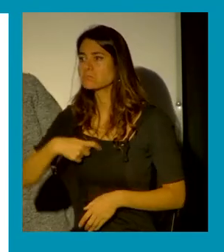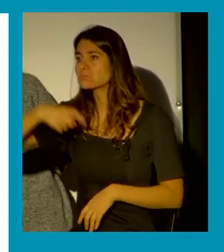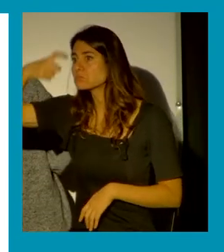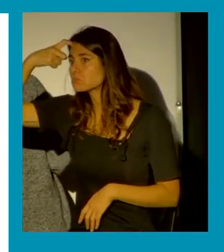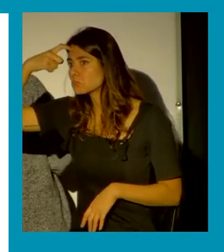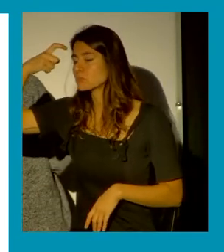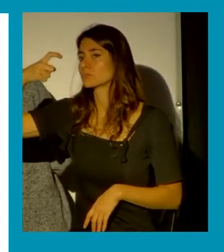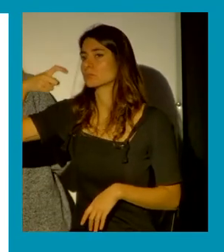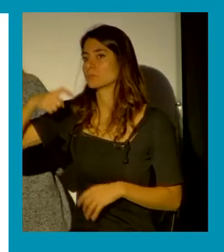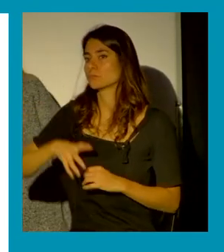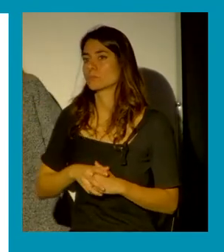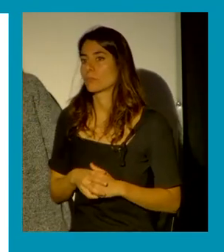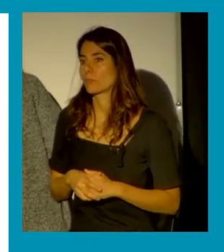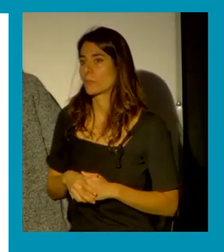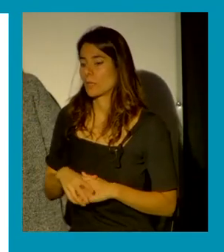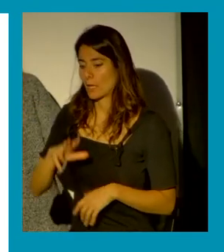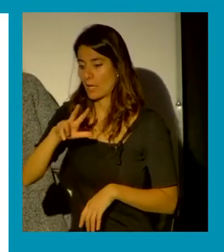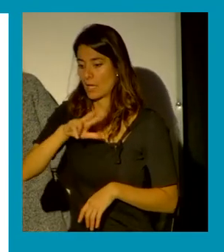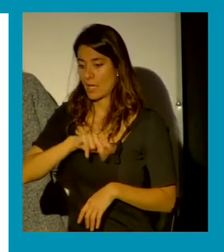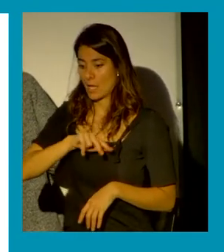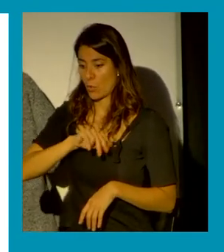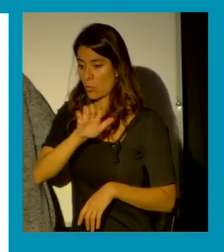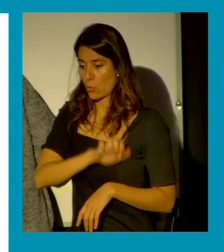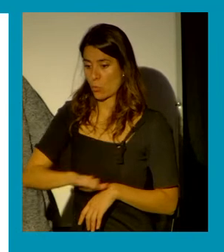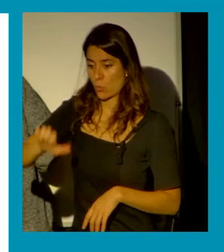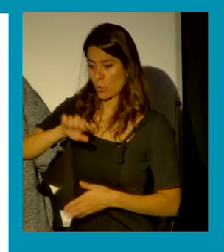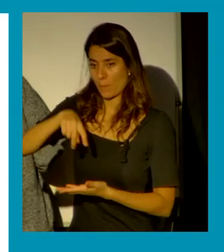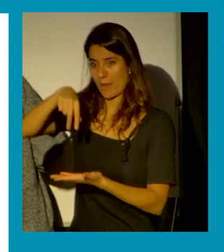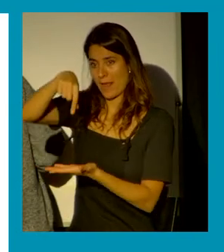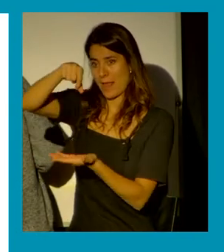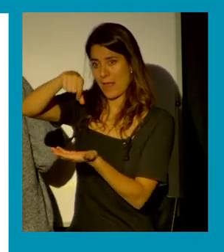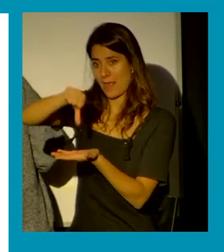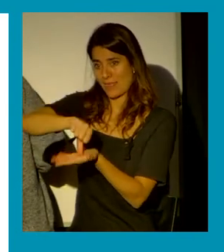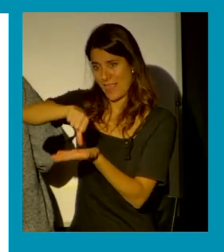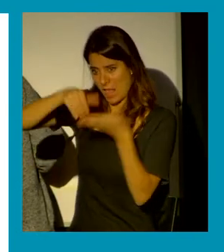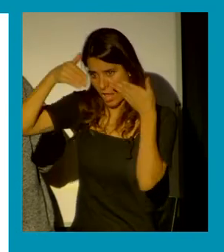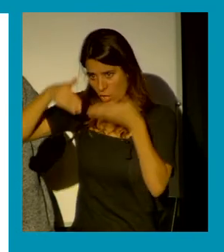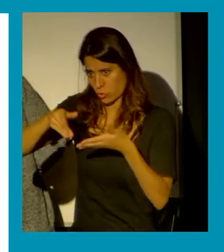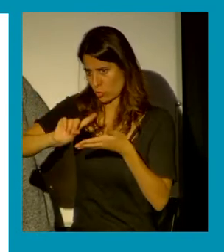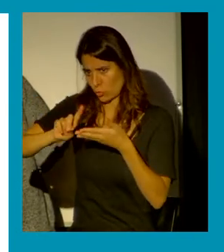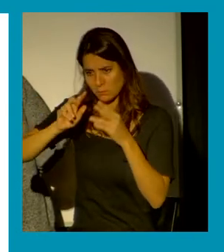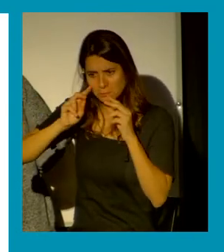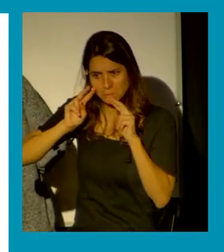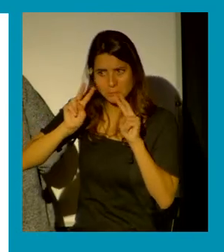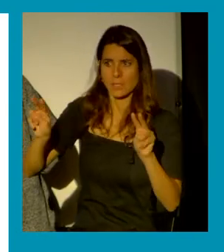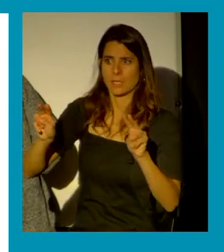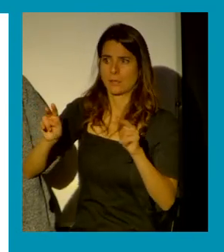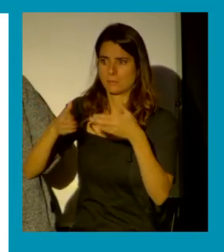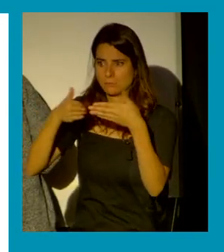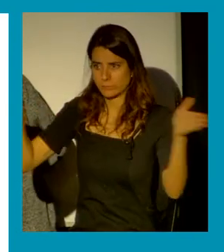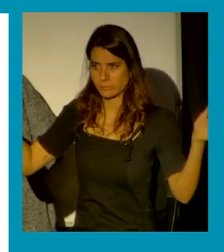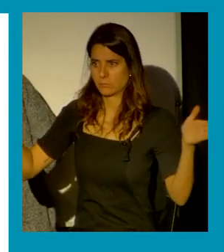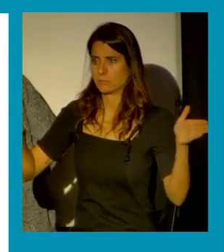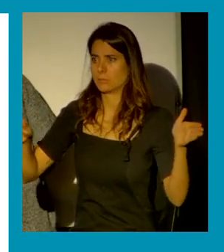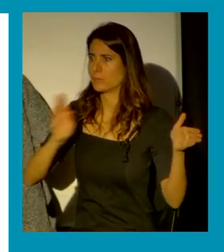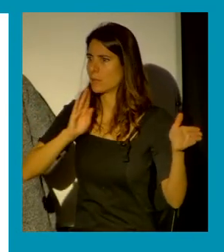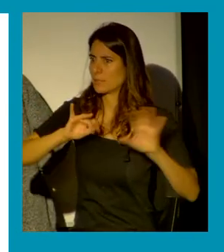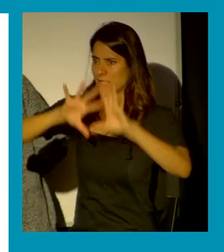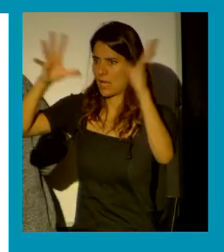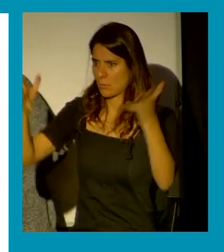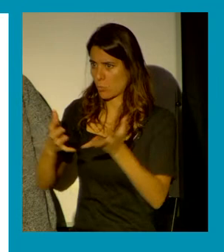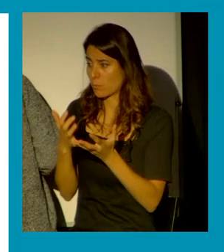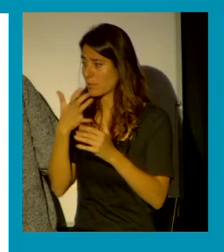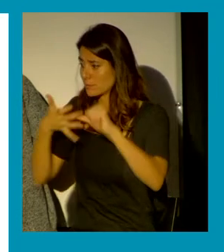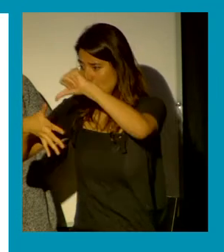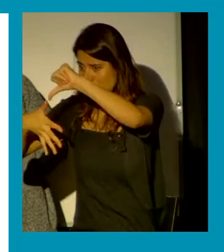no eurocéntrica también implica mirar de que en Latinoamérica con todas otras precariedades en políticas públicas esto